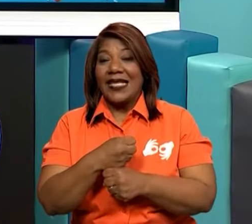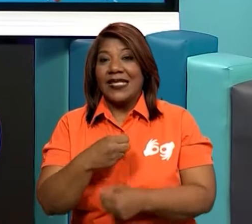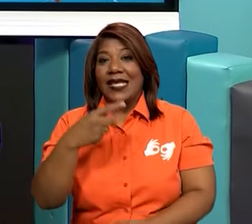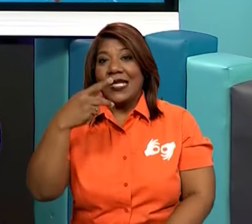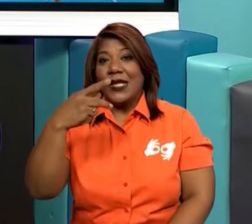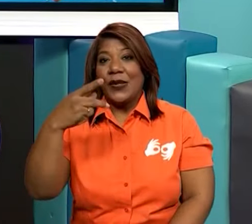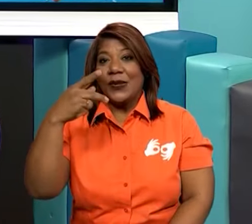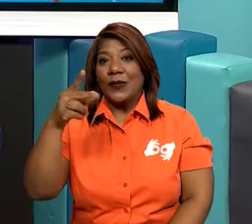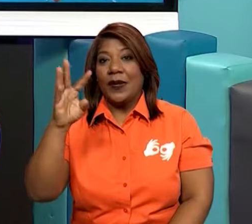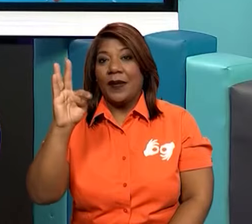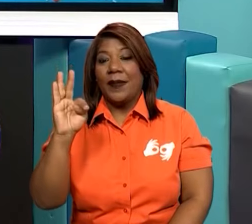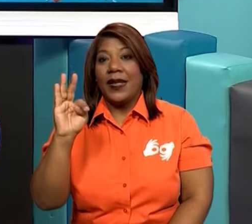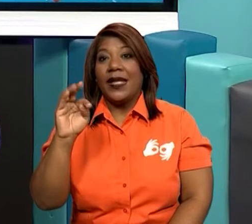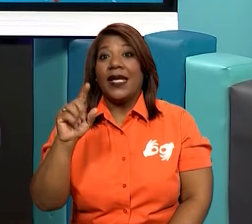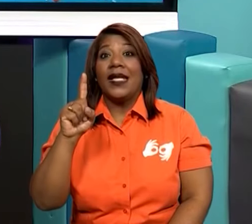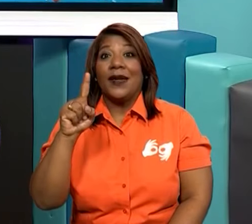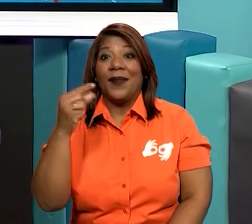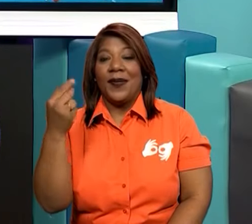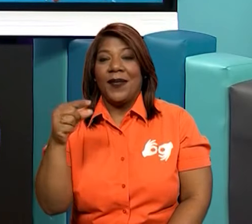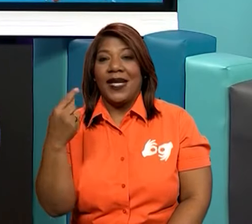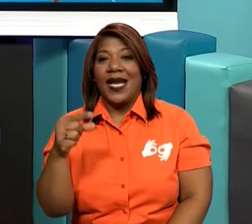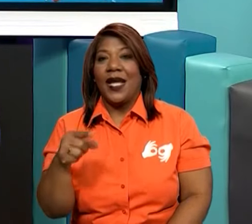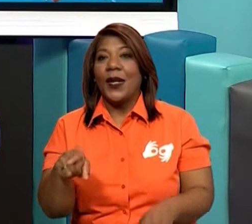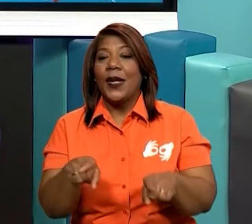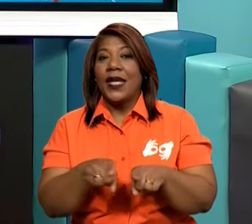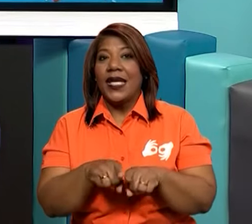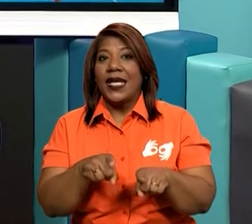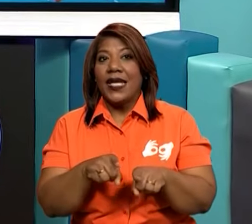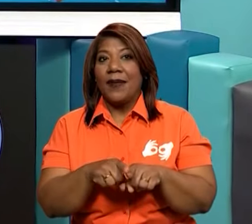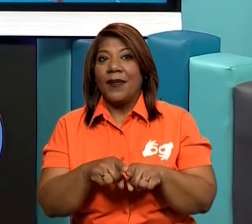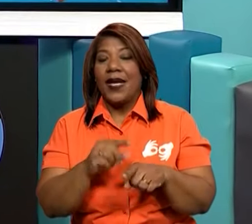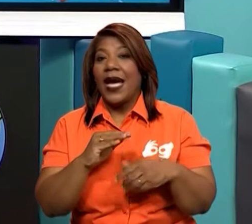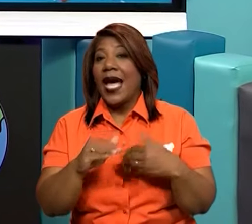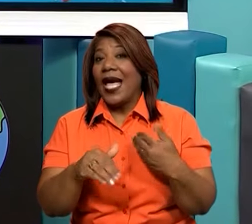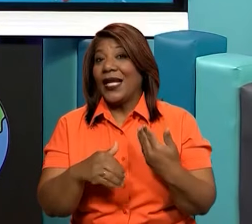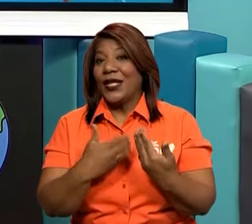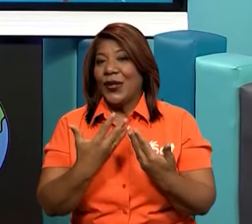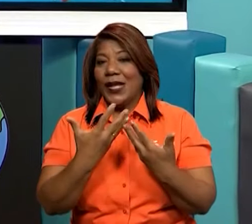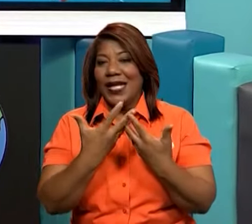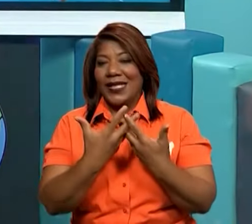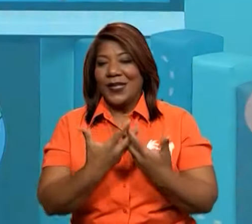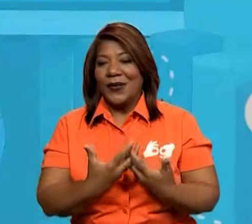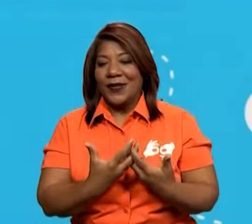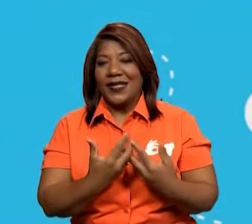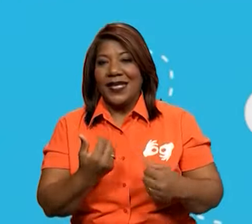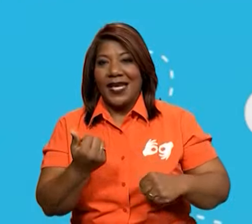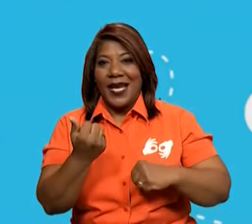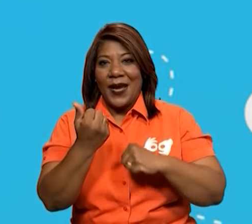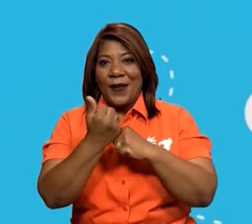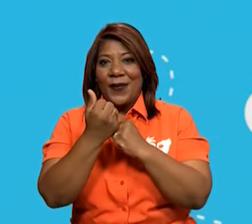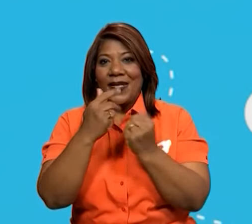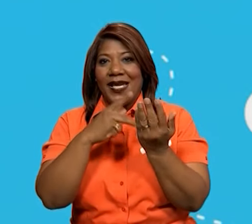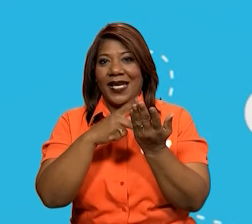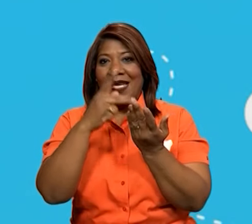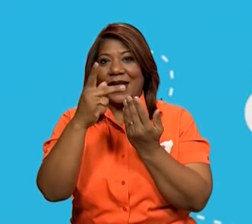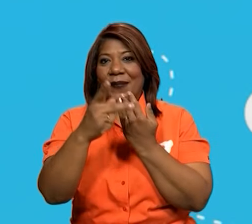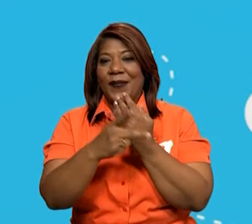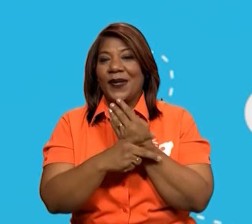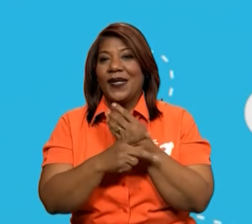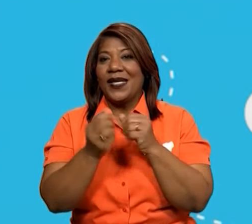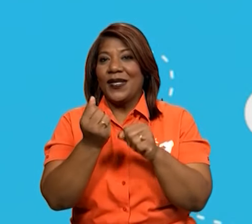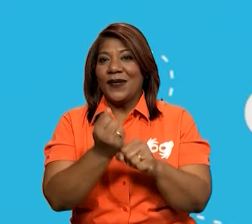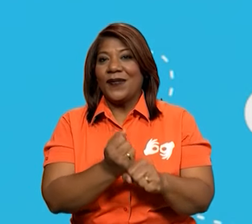Y agradecemos también... Agradecemos también a todas las empresas que apoyan este proyecto,